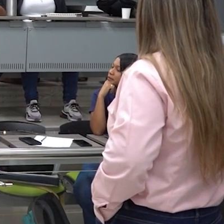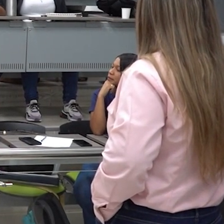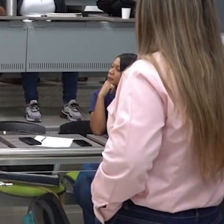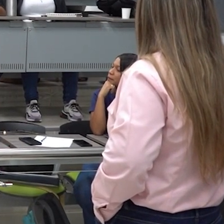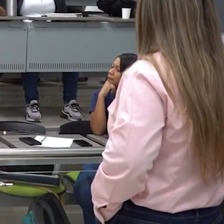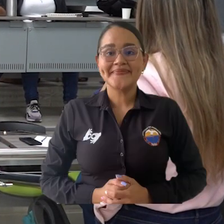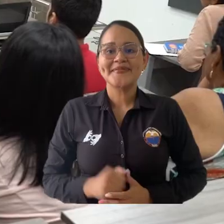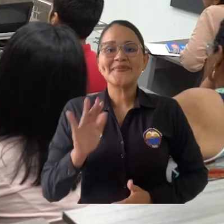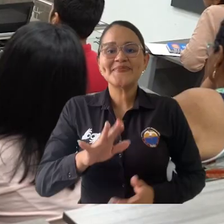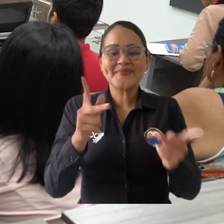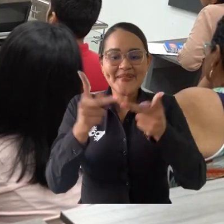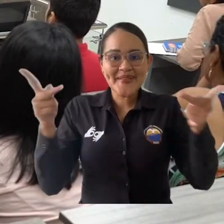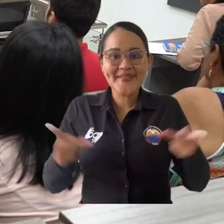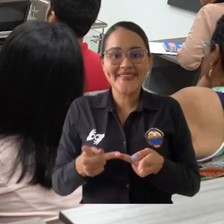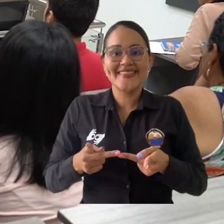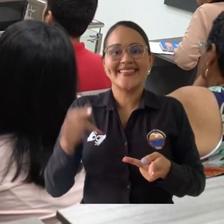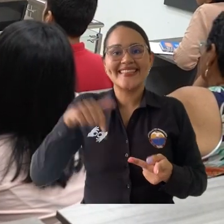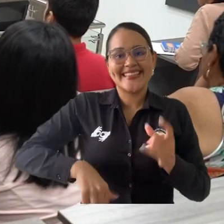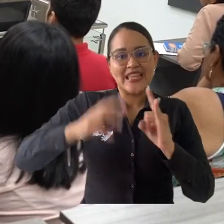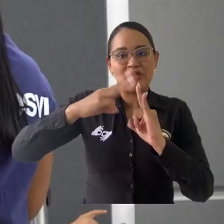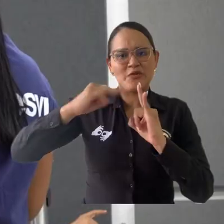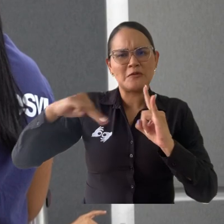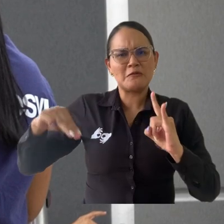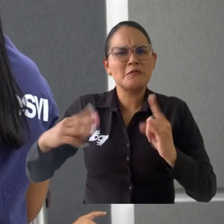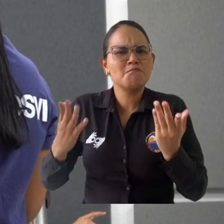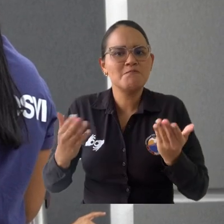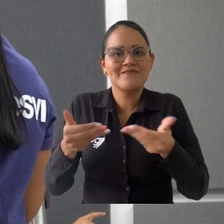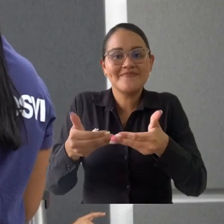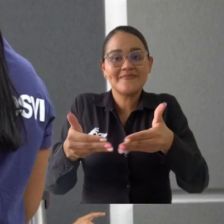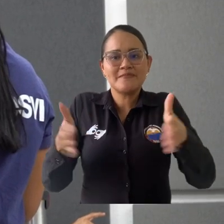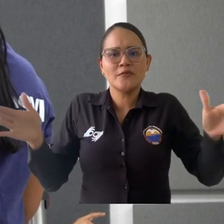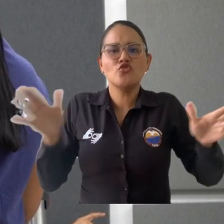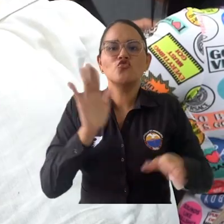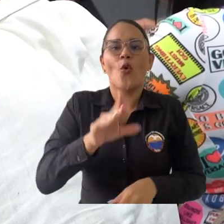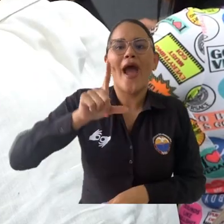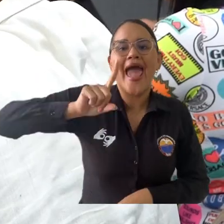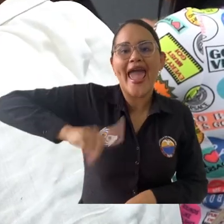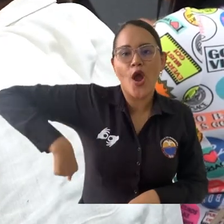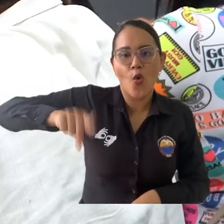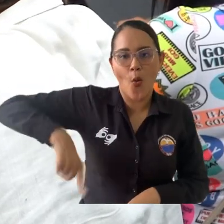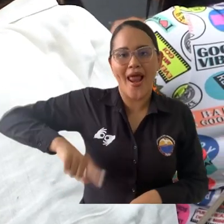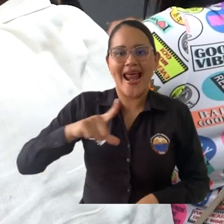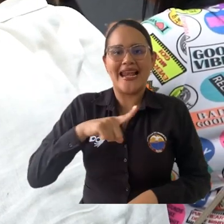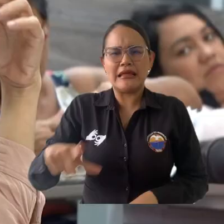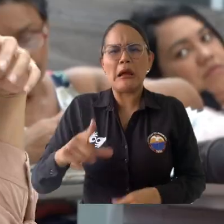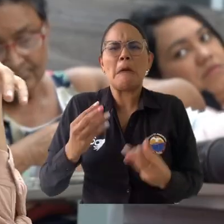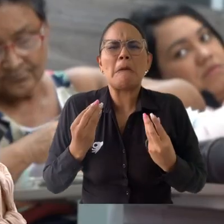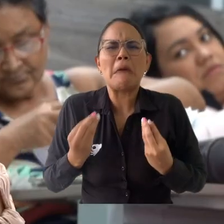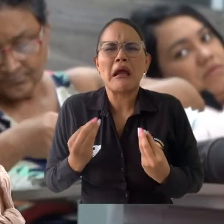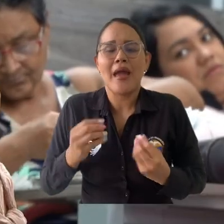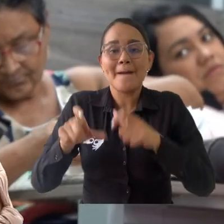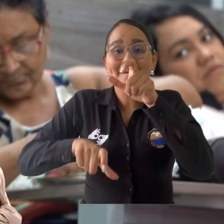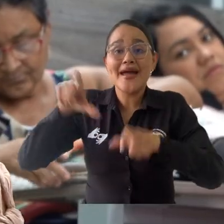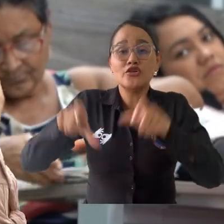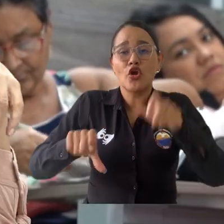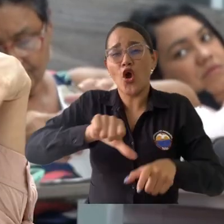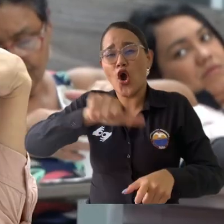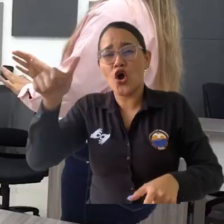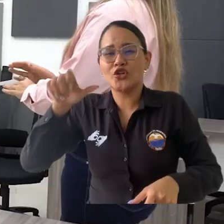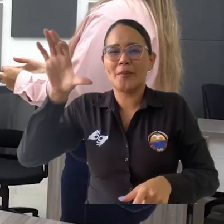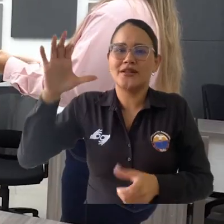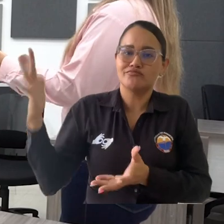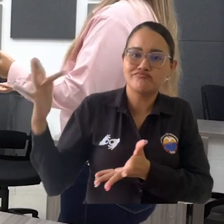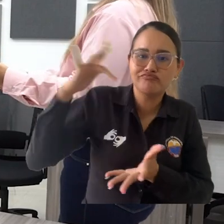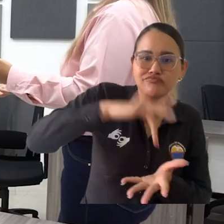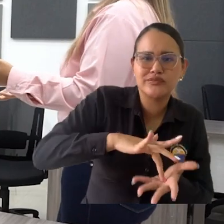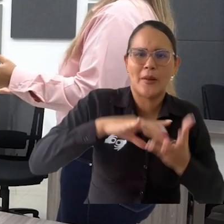Las aulas de la Universidad del Magdalena abrieron sus puertas a la Escuela de Liderazgo para Población Migrante para desarrollar la